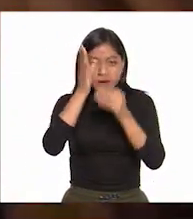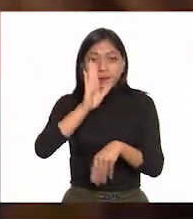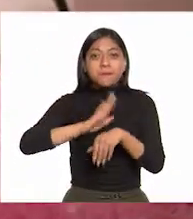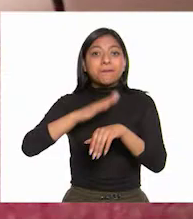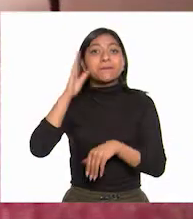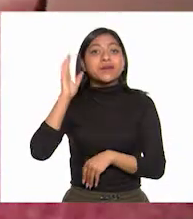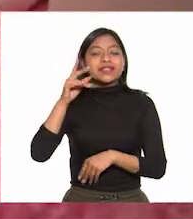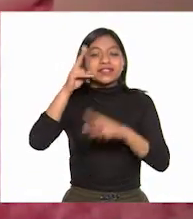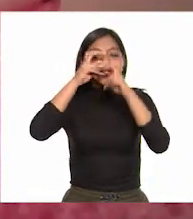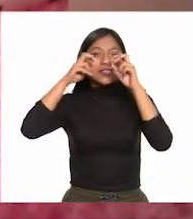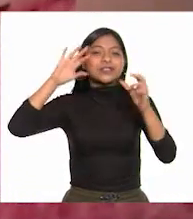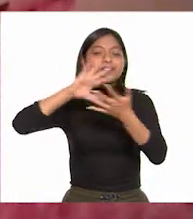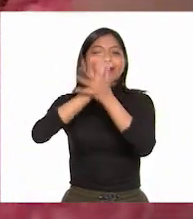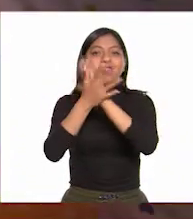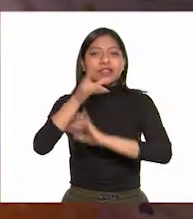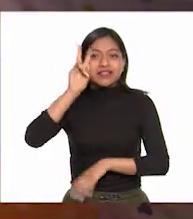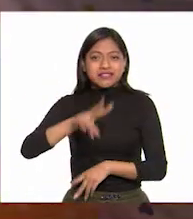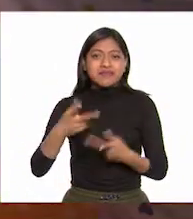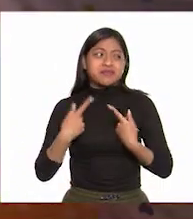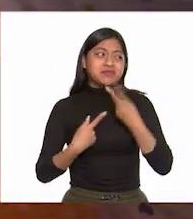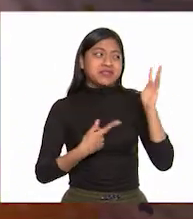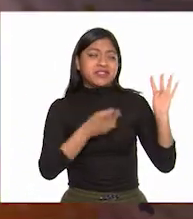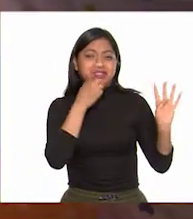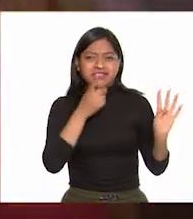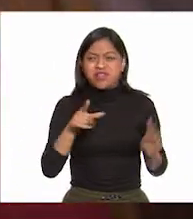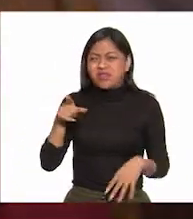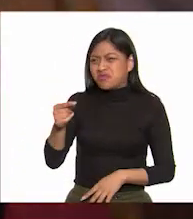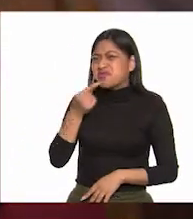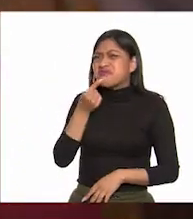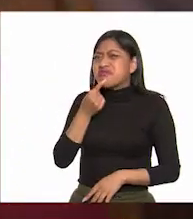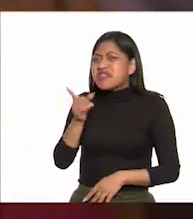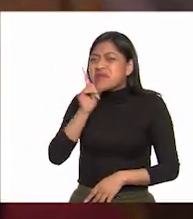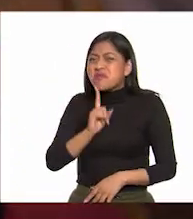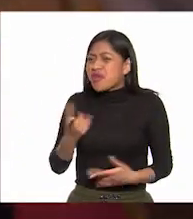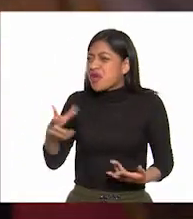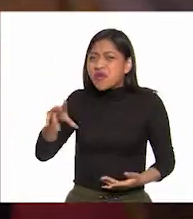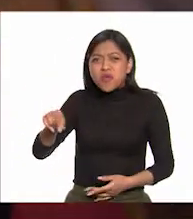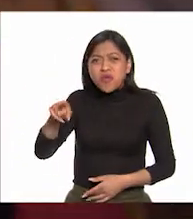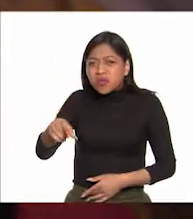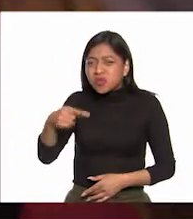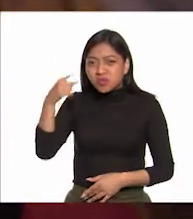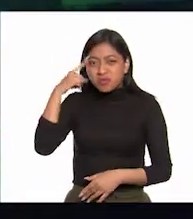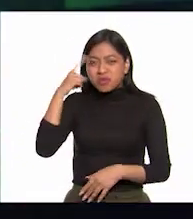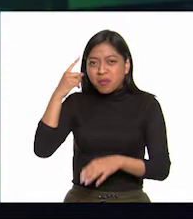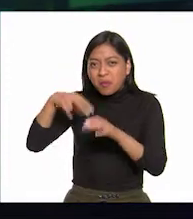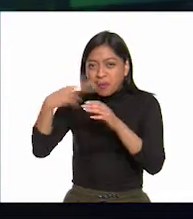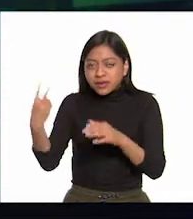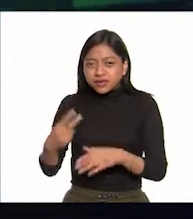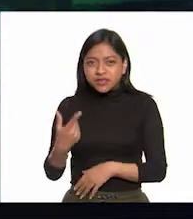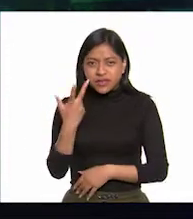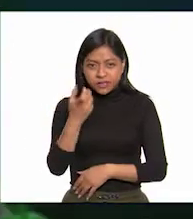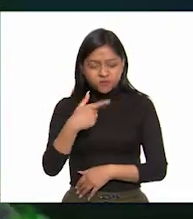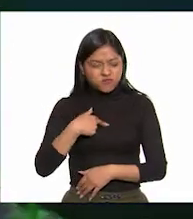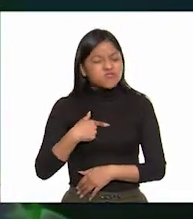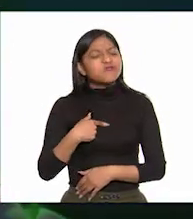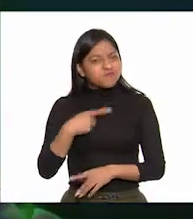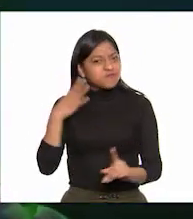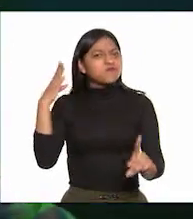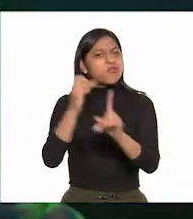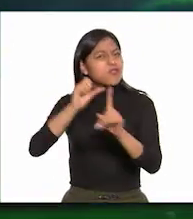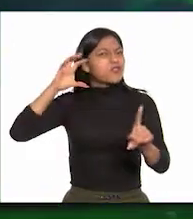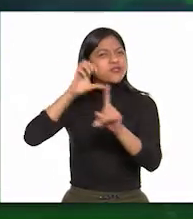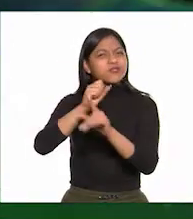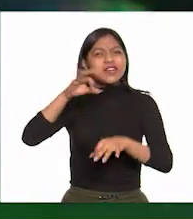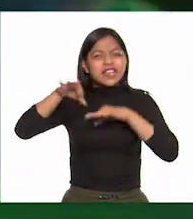Aunque muchas veces la gente me dijera las niñas no pueden, son cabezas huecas. Esas voces me retaron para estudiar y